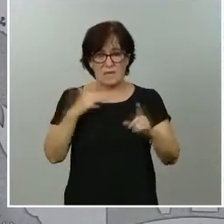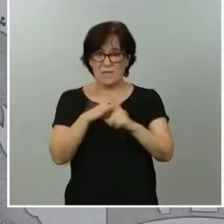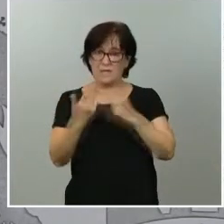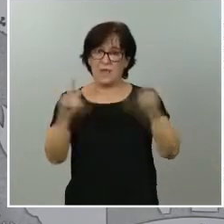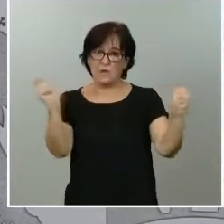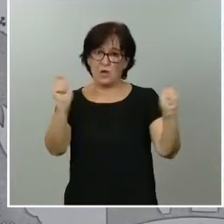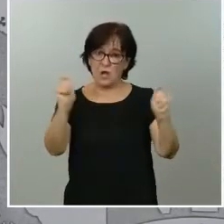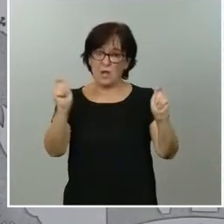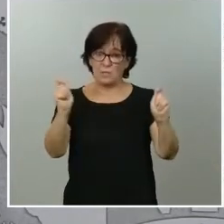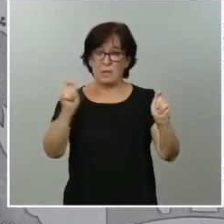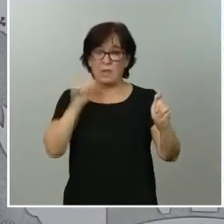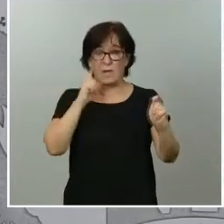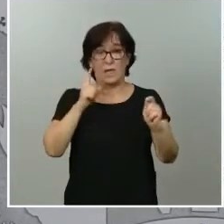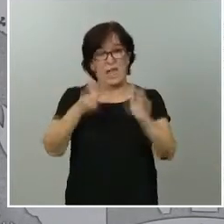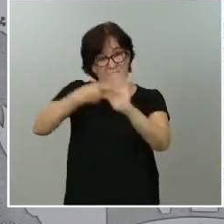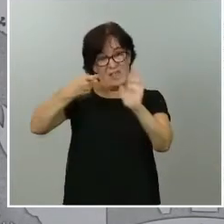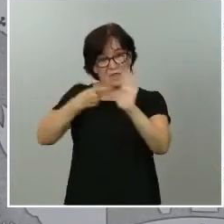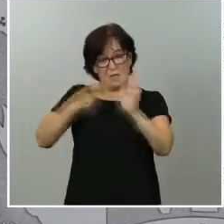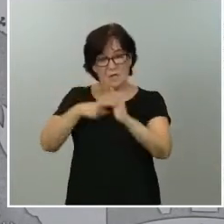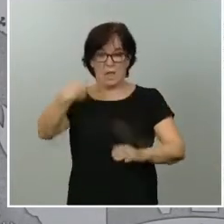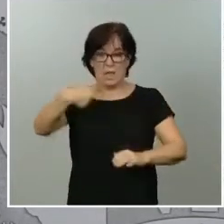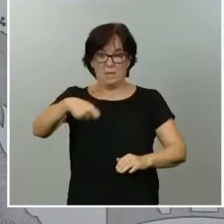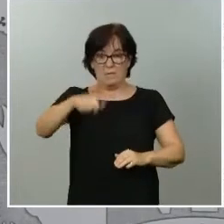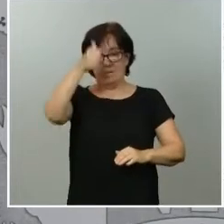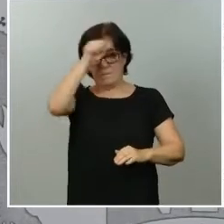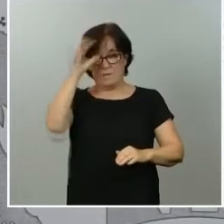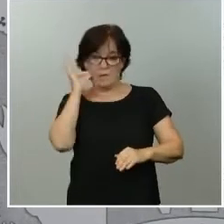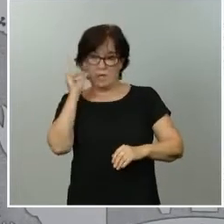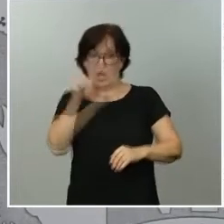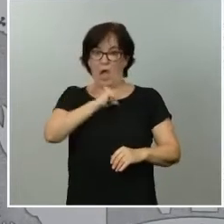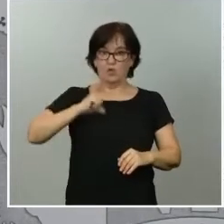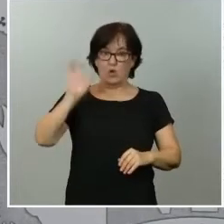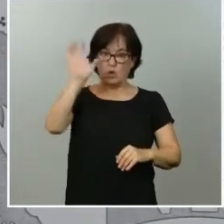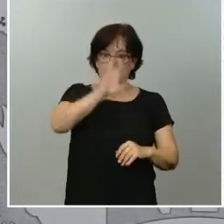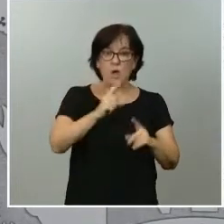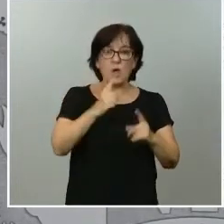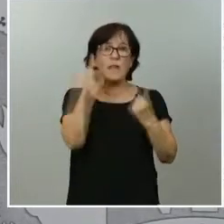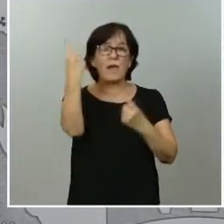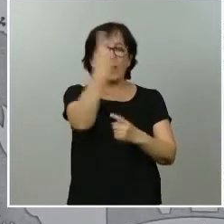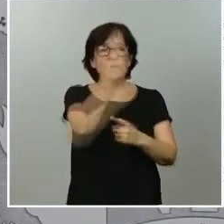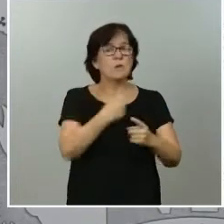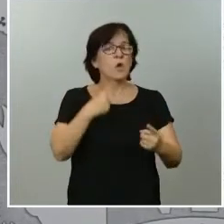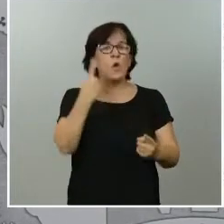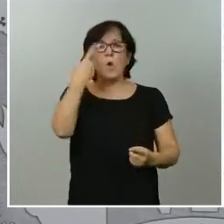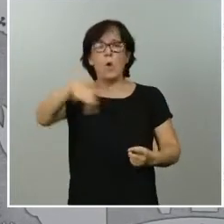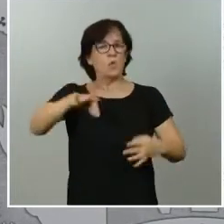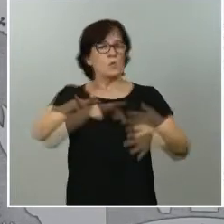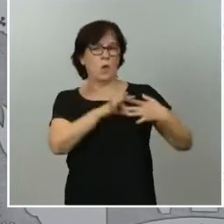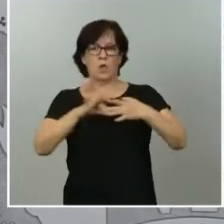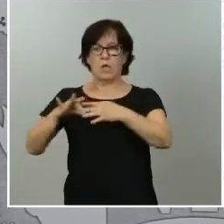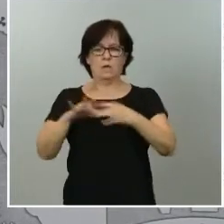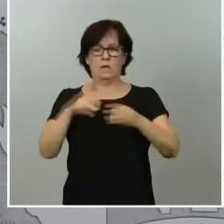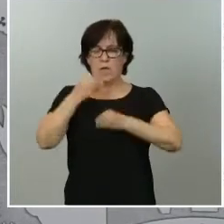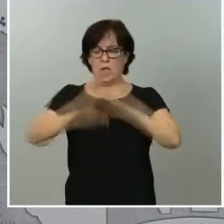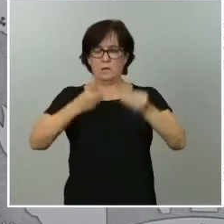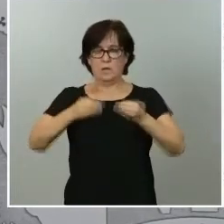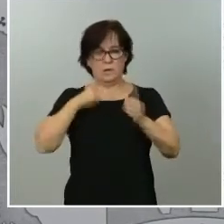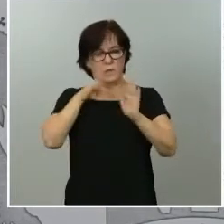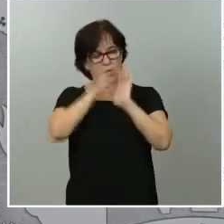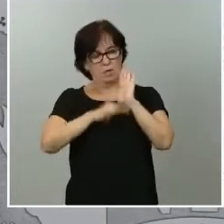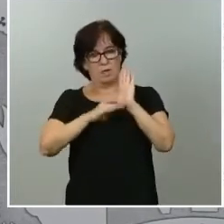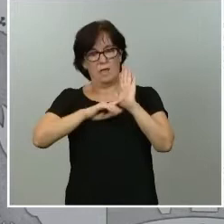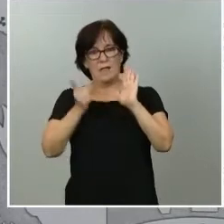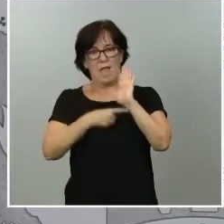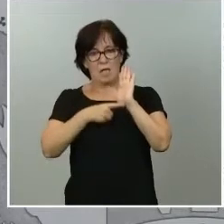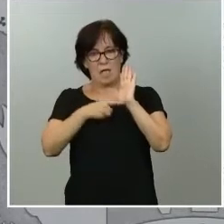la desescalada, en el presidente o presidente autonómico respectivo, que sería el mando único en los términos que establece la ley orgánica que